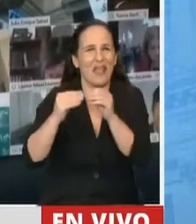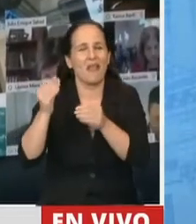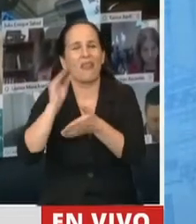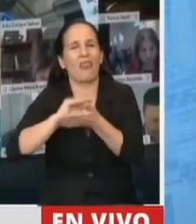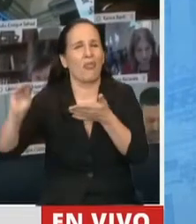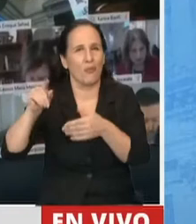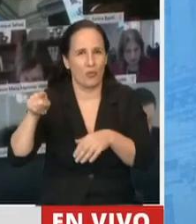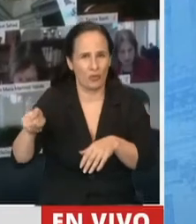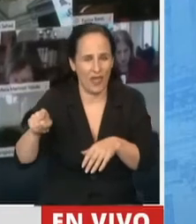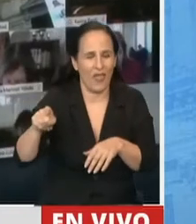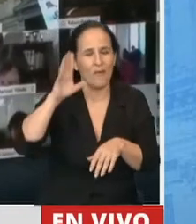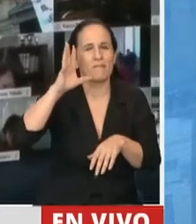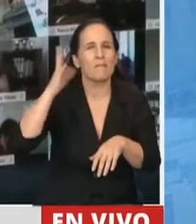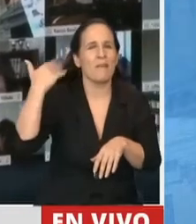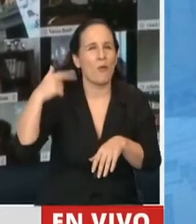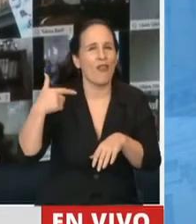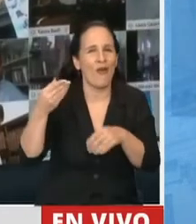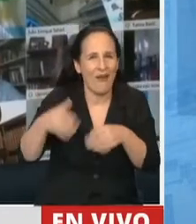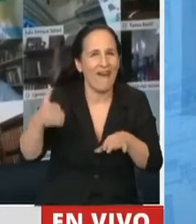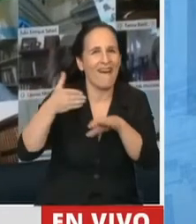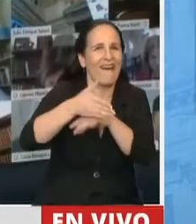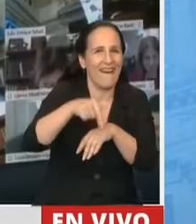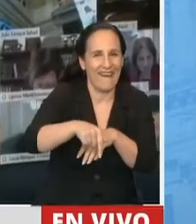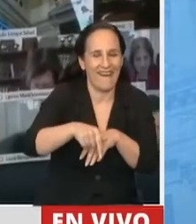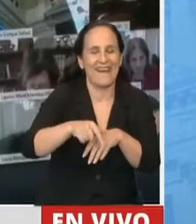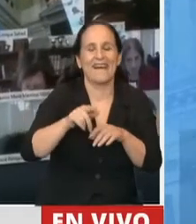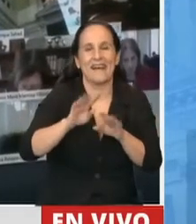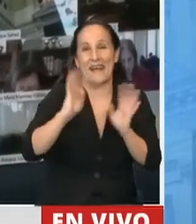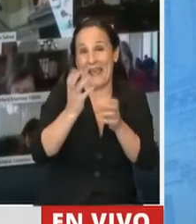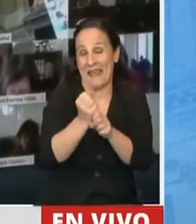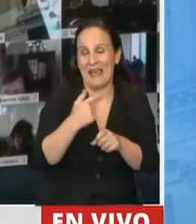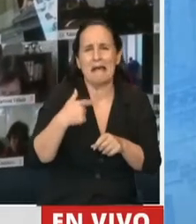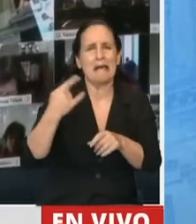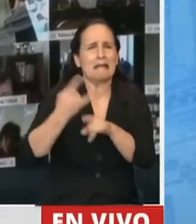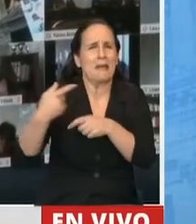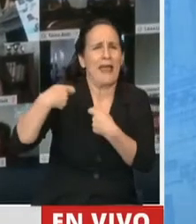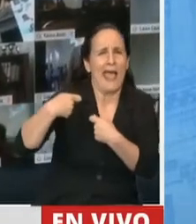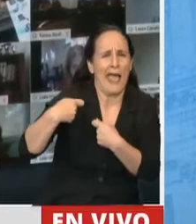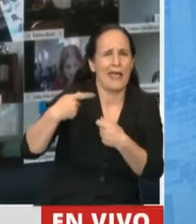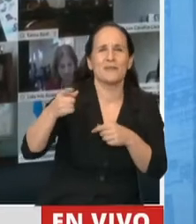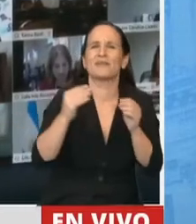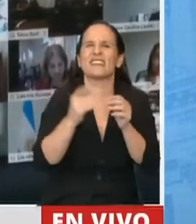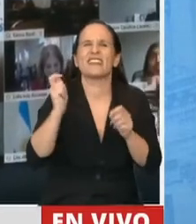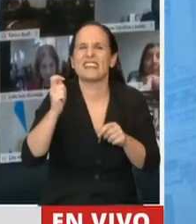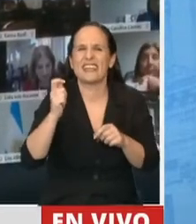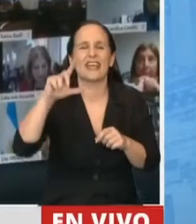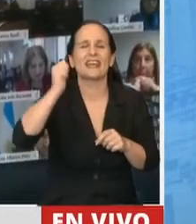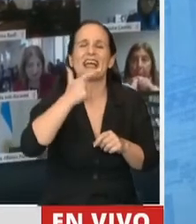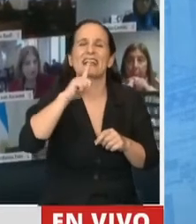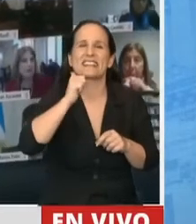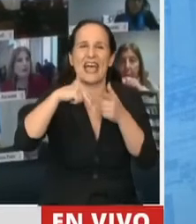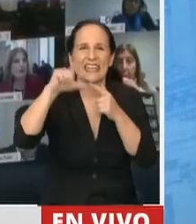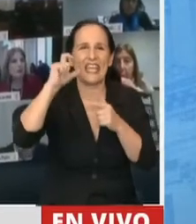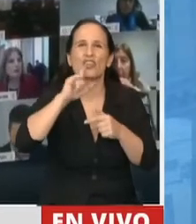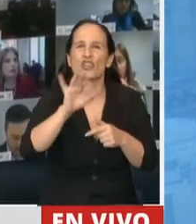diputado, que recuerdo que cuando yo entré a esta casa me insistía mucho con el tema que es el compañero Carlos Castañeto,